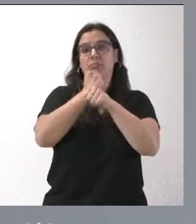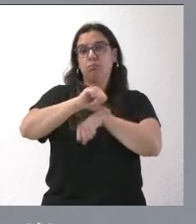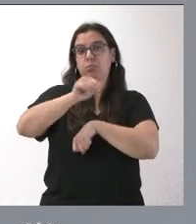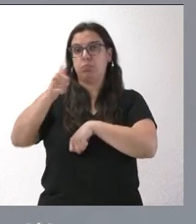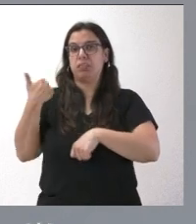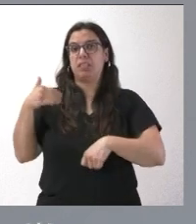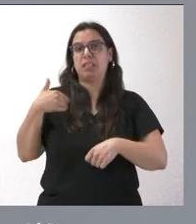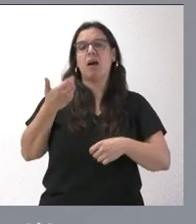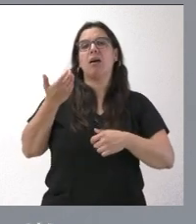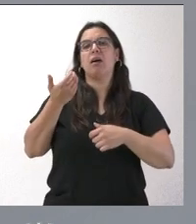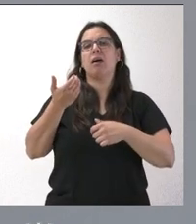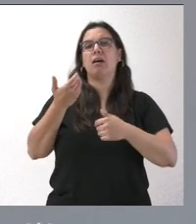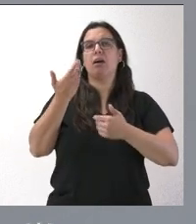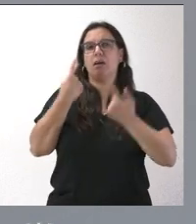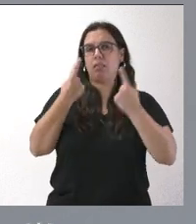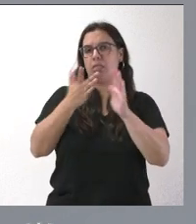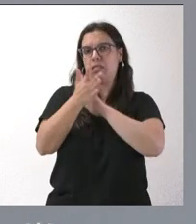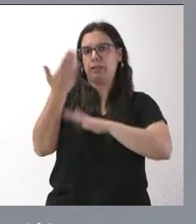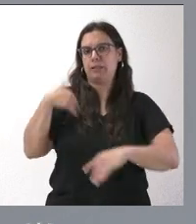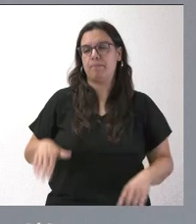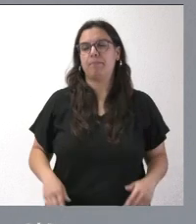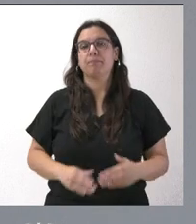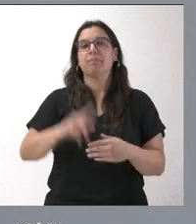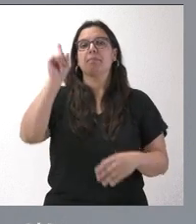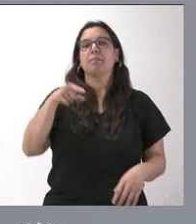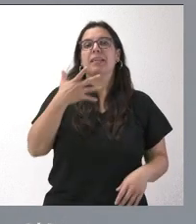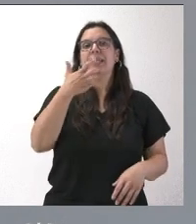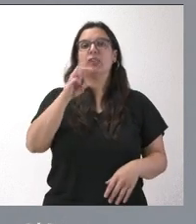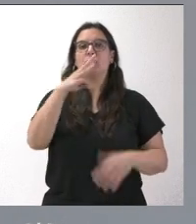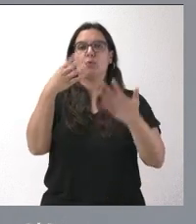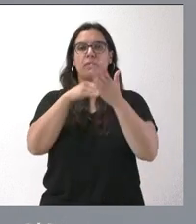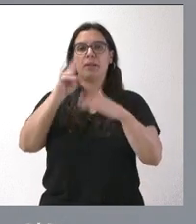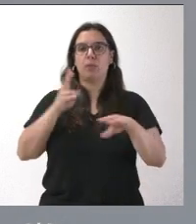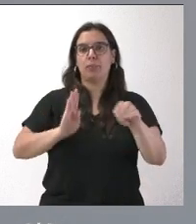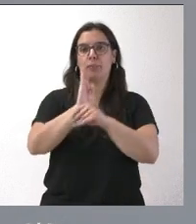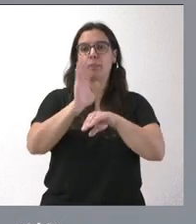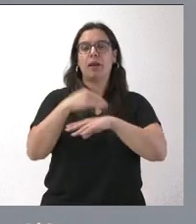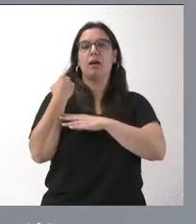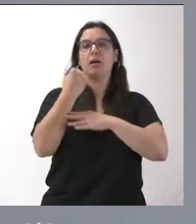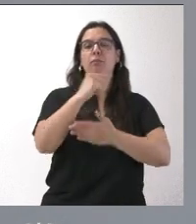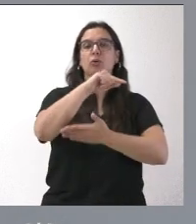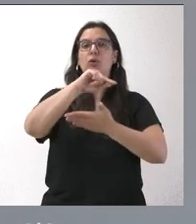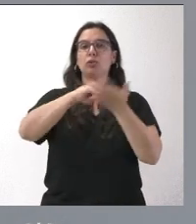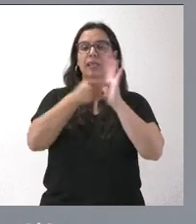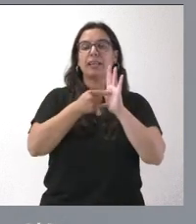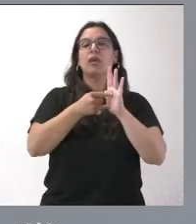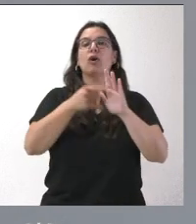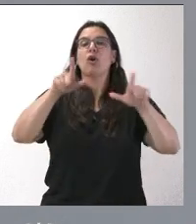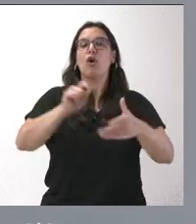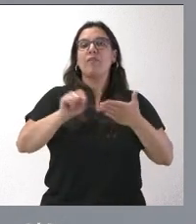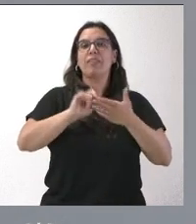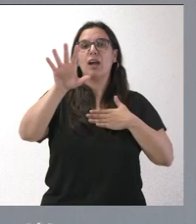en alguna otra ocasión. Destinamos 539.000 euros para contratar apoyo técnico a la Oficina de Compra Pública